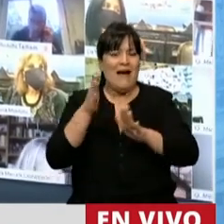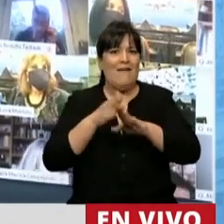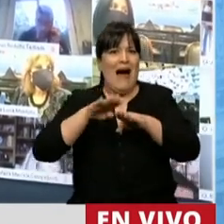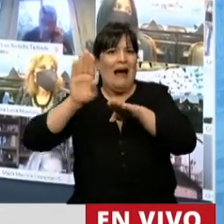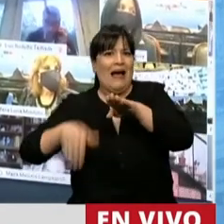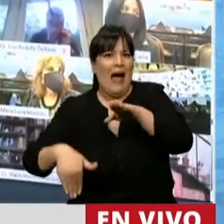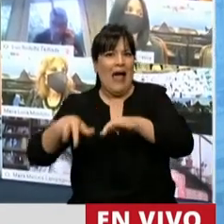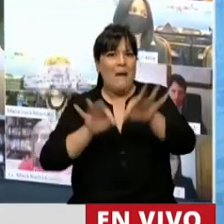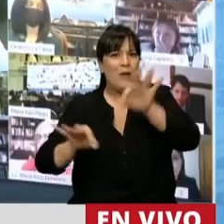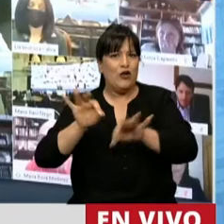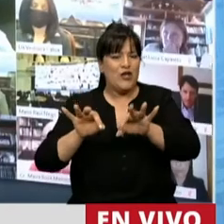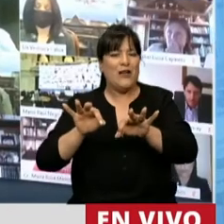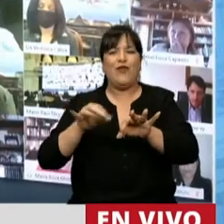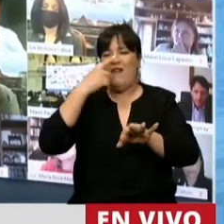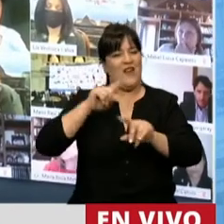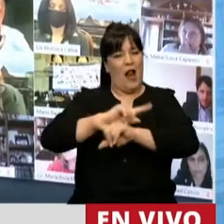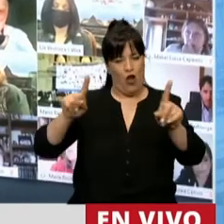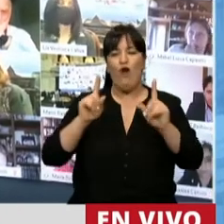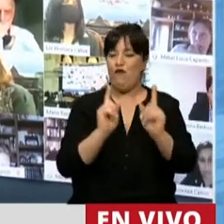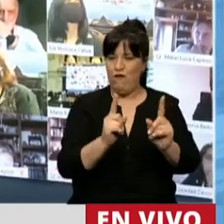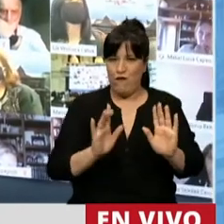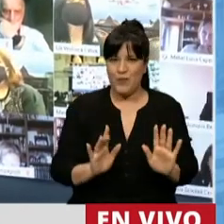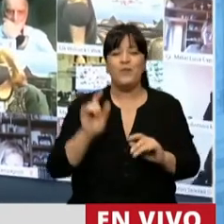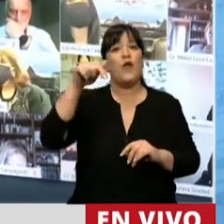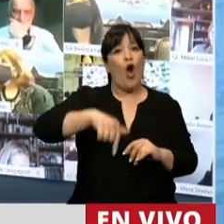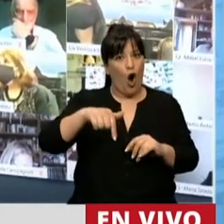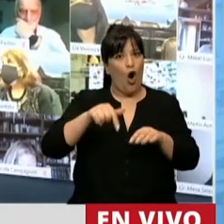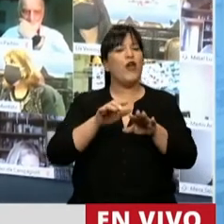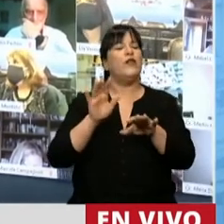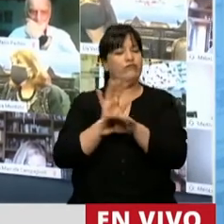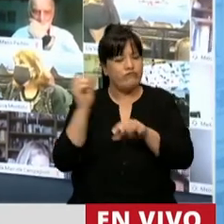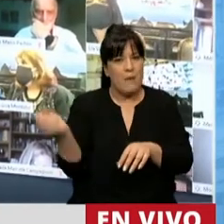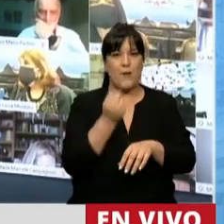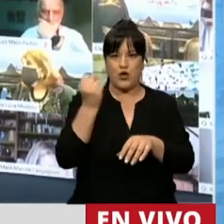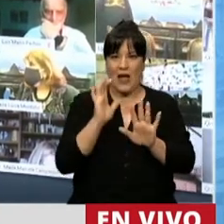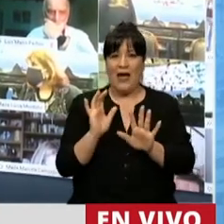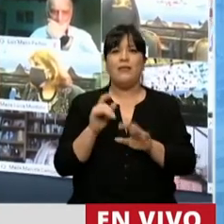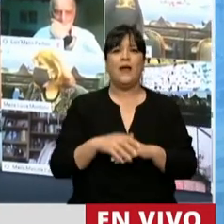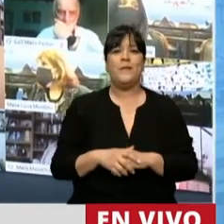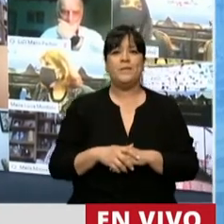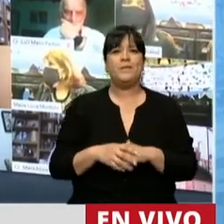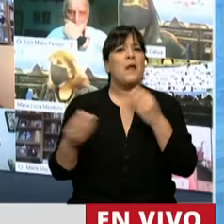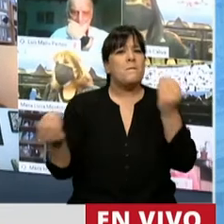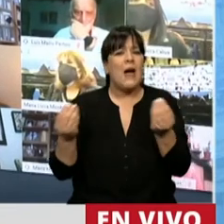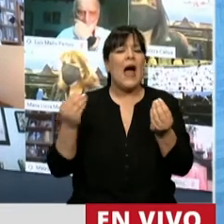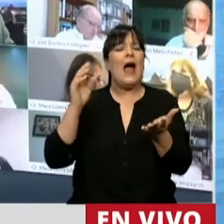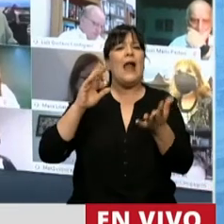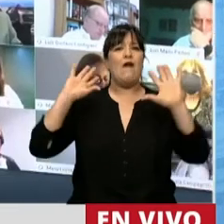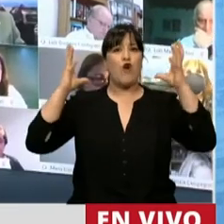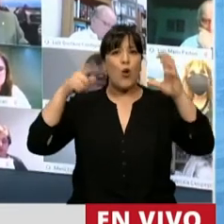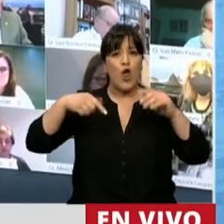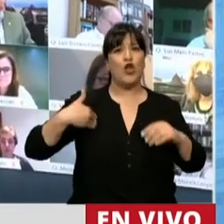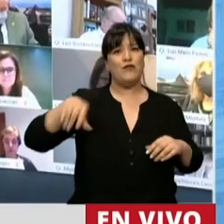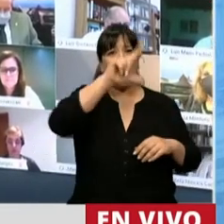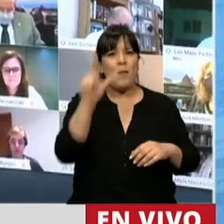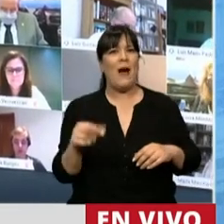sufriera ese camino. Hoy damos este gran paso injustamente demorado para que la fonoaudiología de todo el país